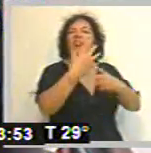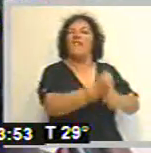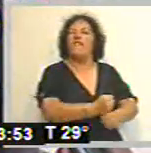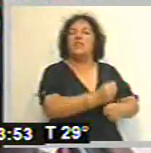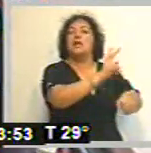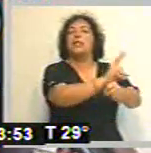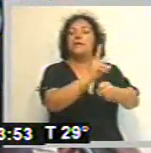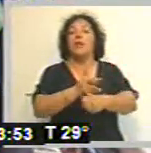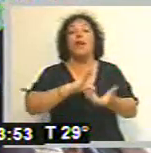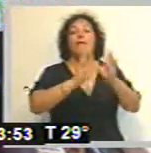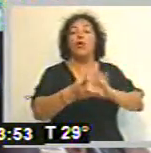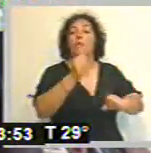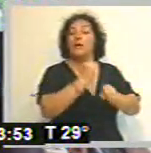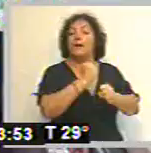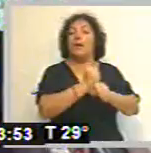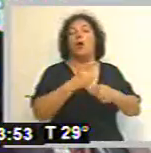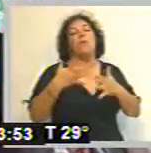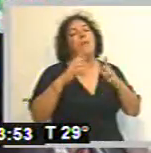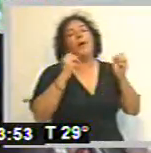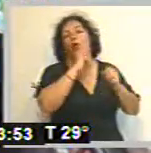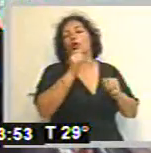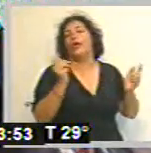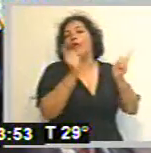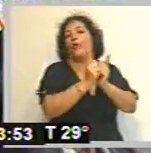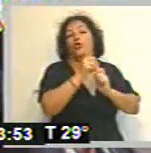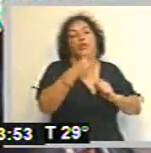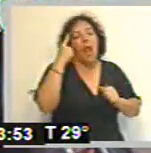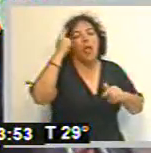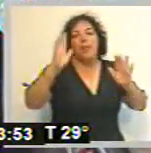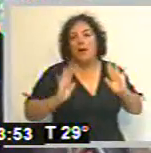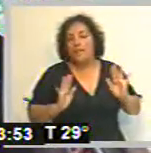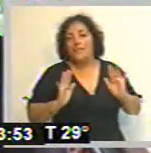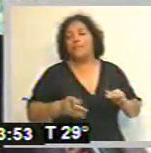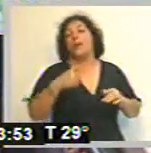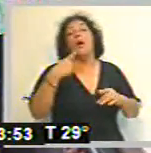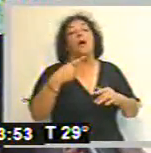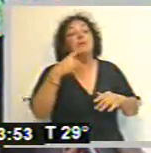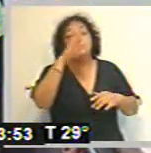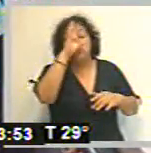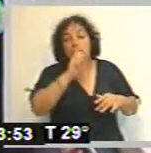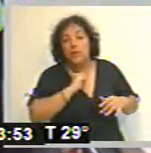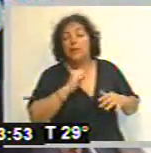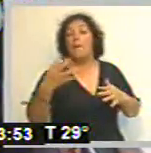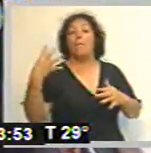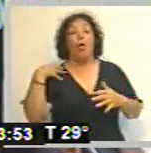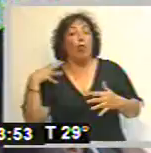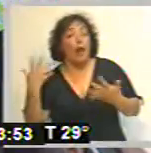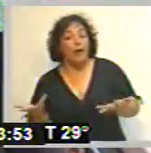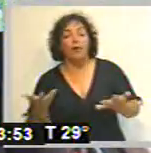manera de trabajar, básicamente, como para resumir, esa es la idea. Tratar de modernizar, de